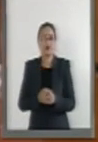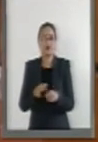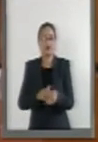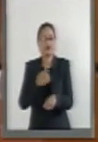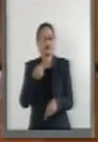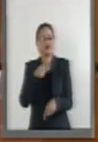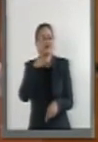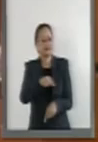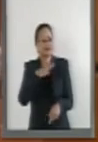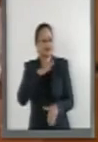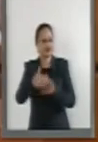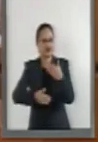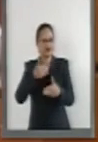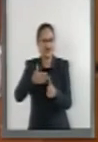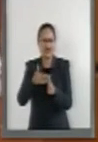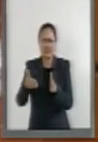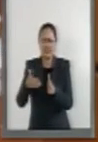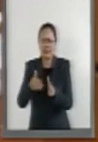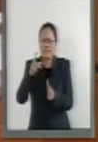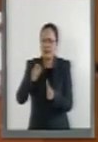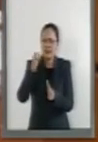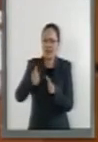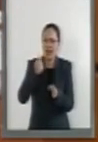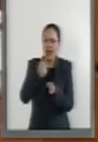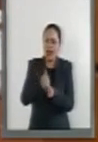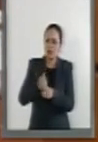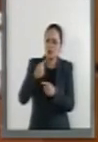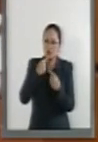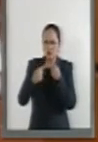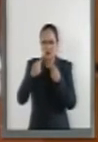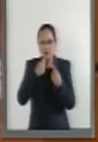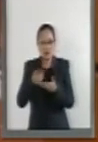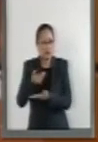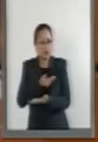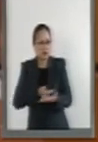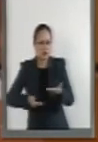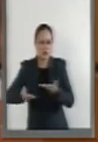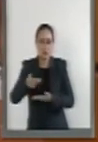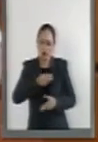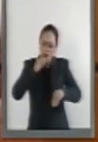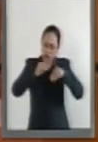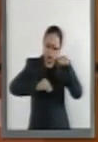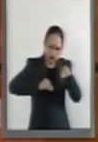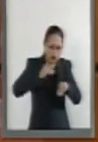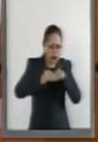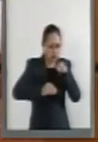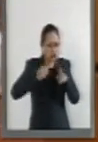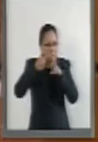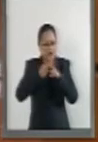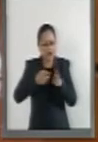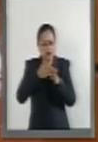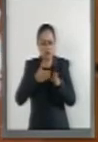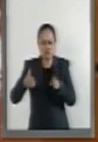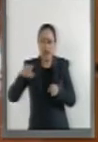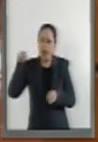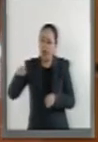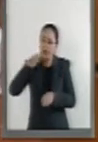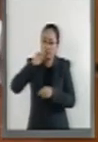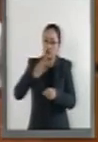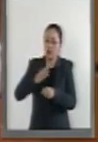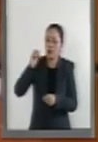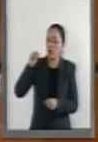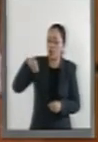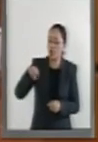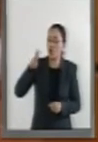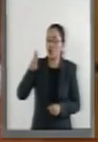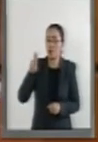resultado de un proceso de más de 20 años de negociaciones que comenzaron desde la ONU a la